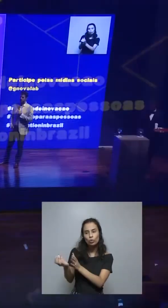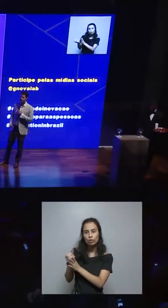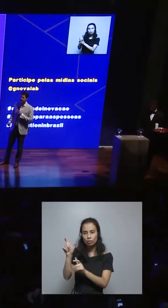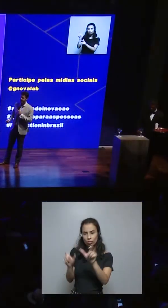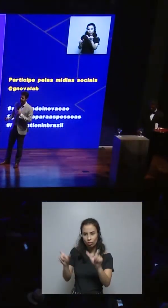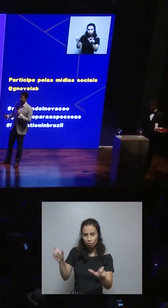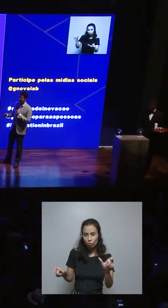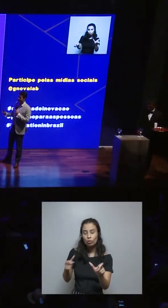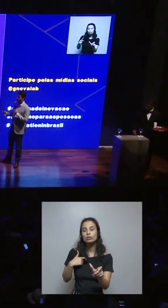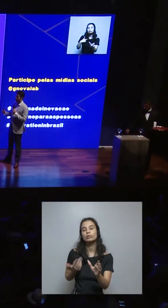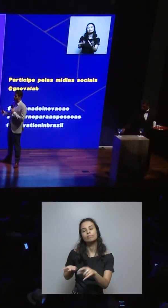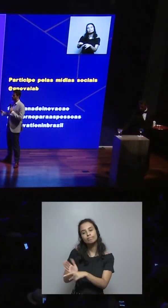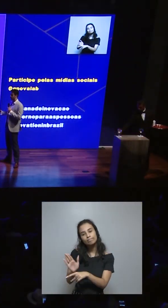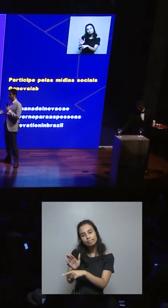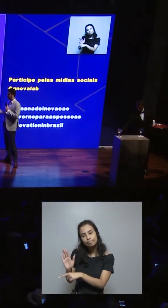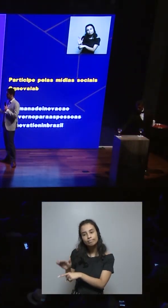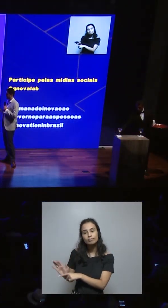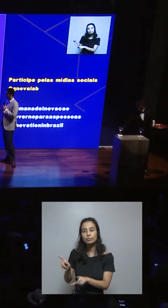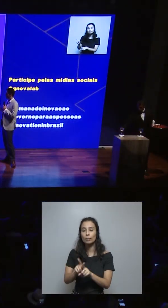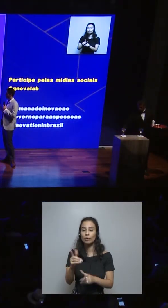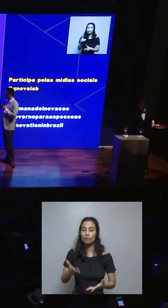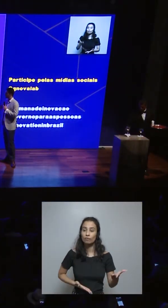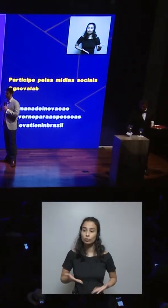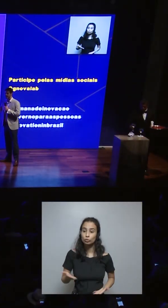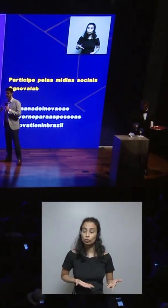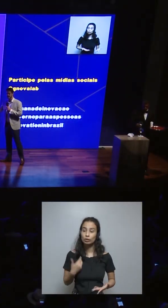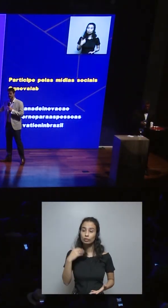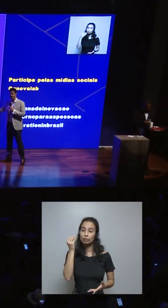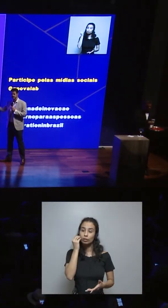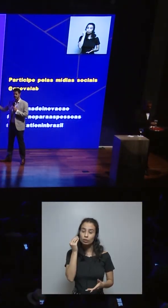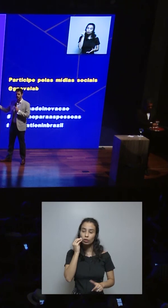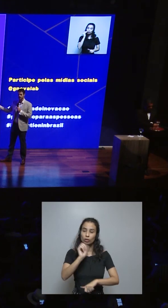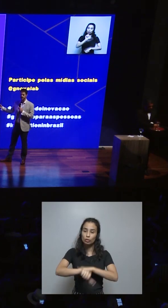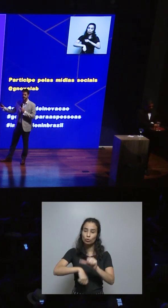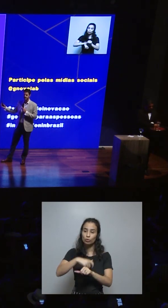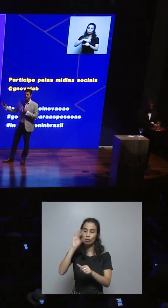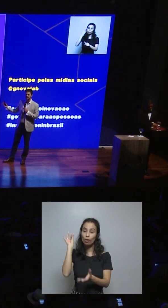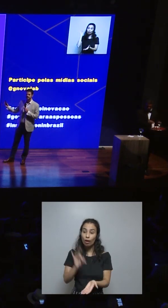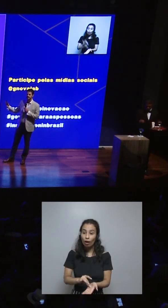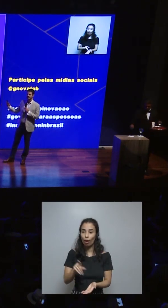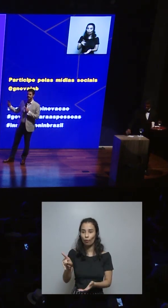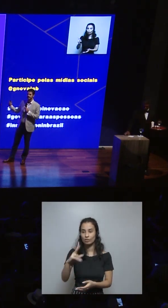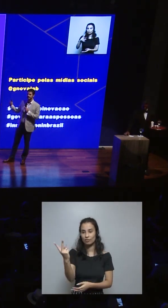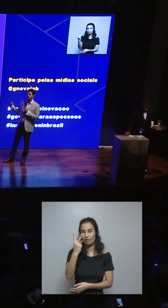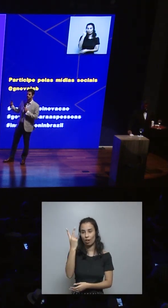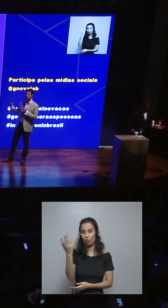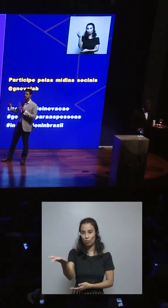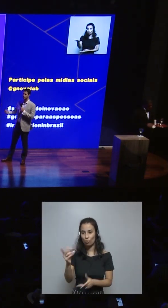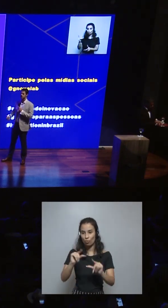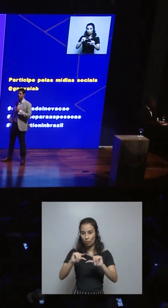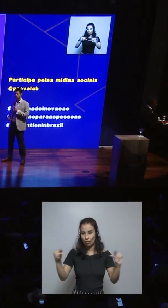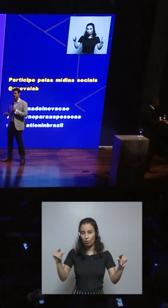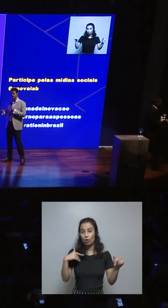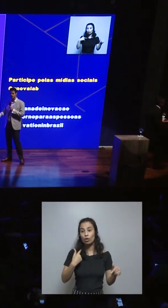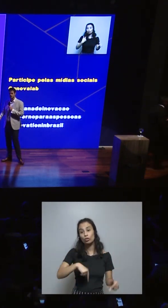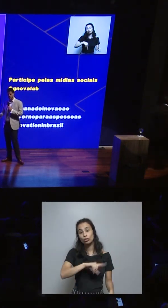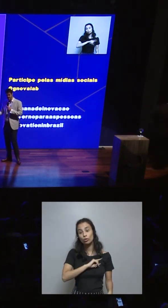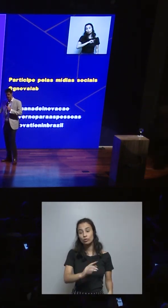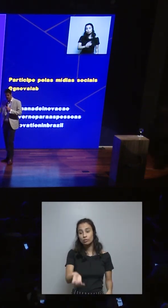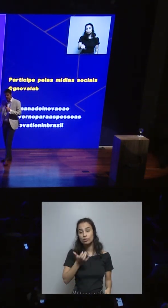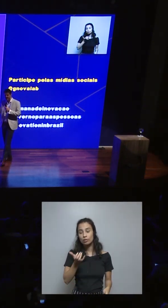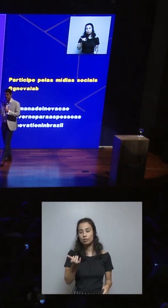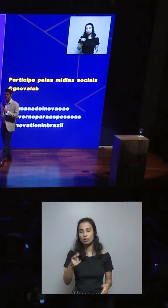ayudando a fundadores y funcionarios para poder concretar este valor que está escrito aquí.